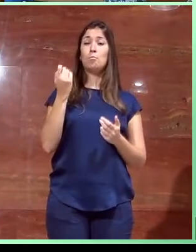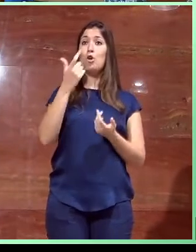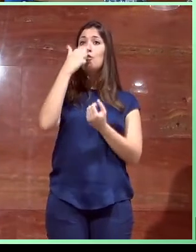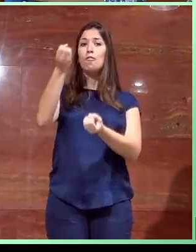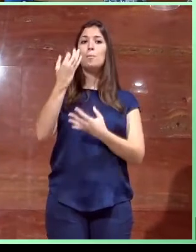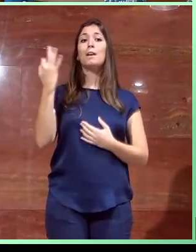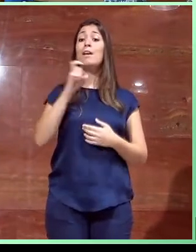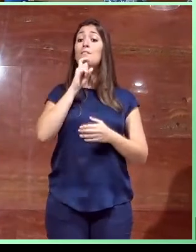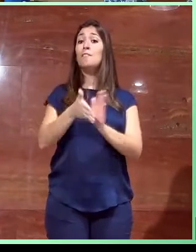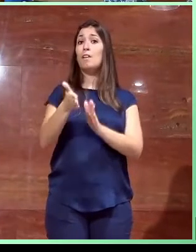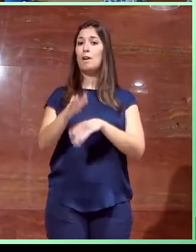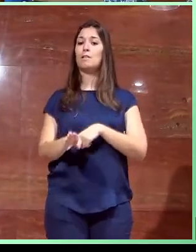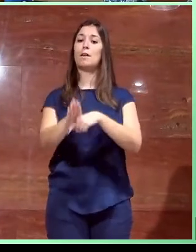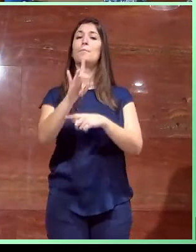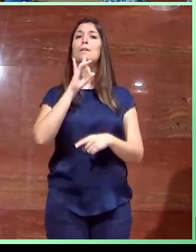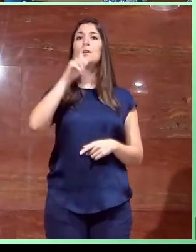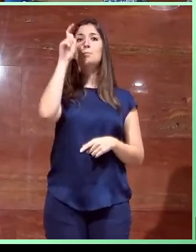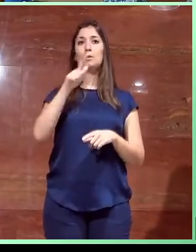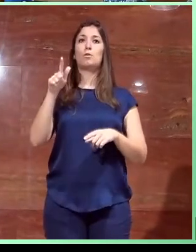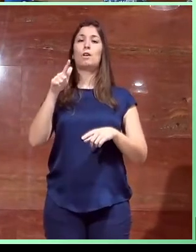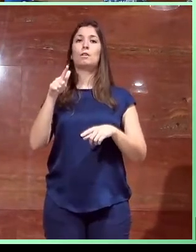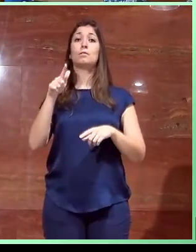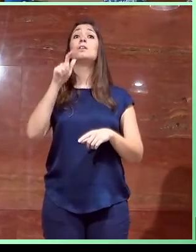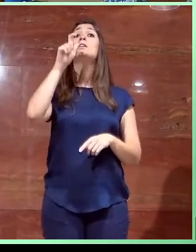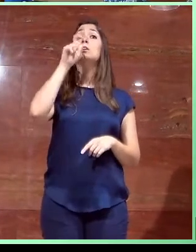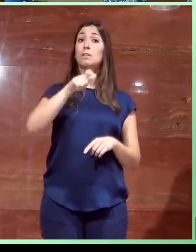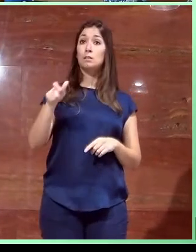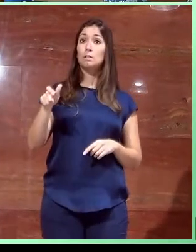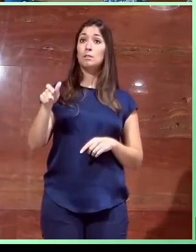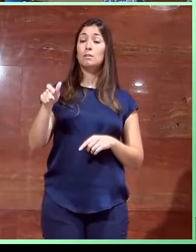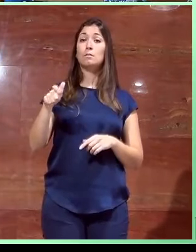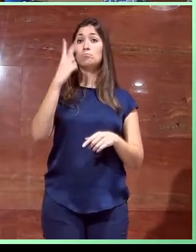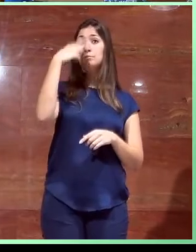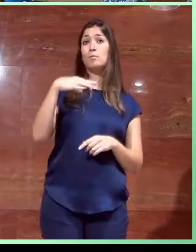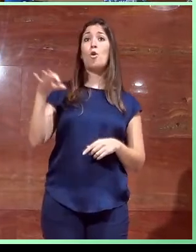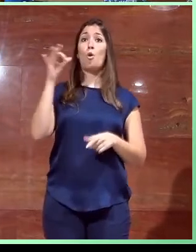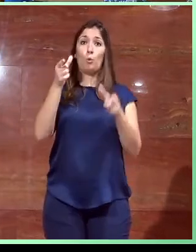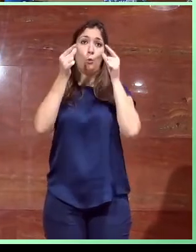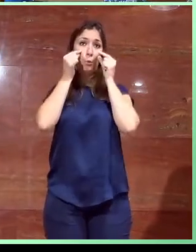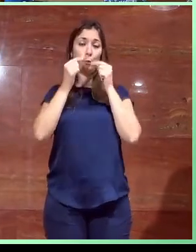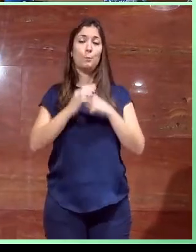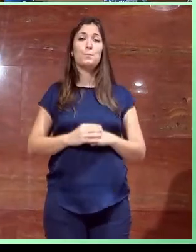de la presencia de esa rampa a las personas con movilidad, perdón, a las personas con ciegas o con resto visual, ¿no? Y, además, pues, bueno, se